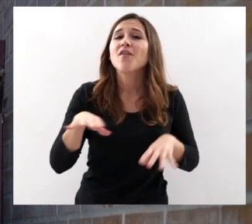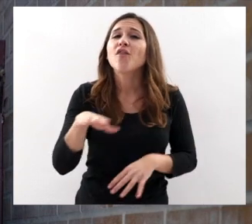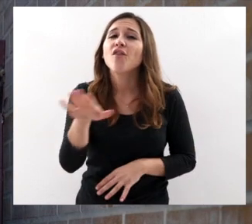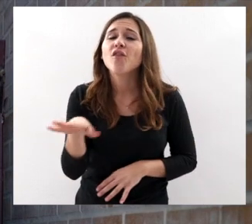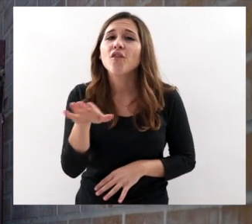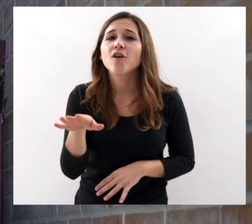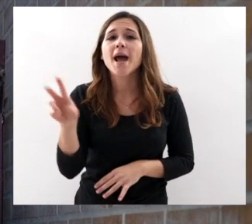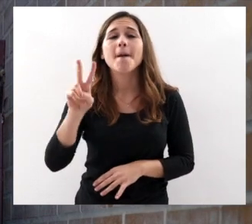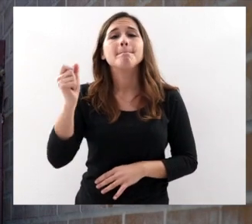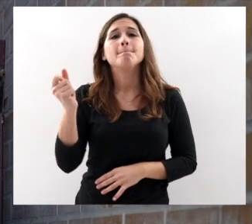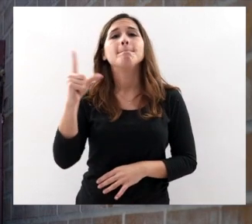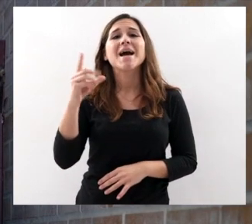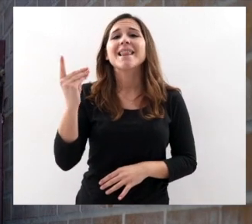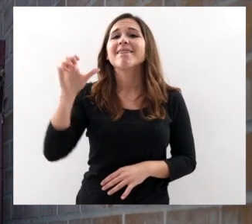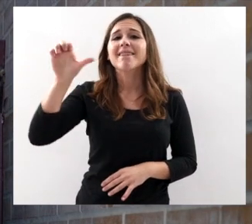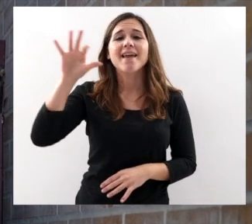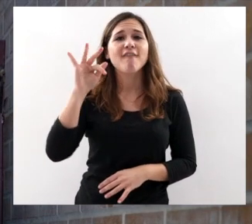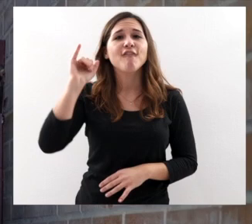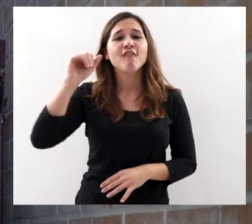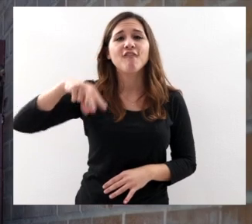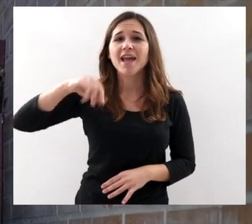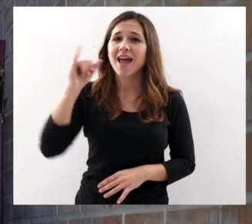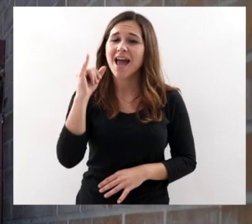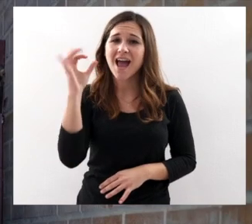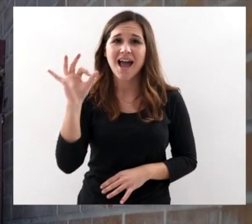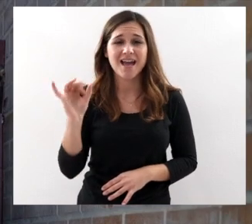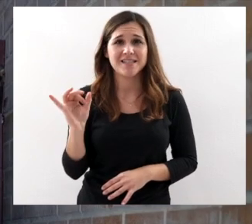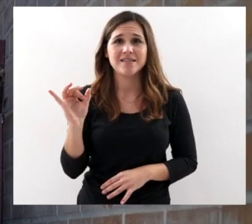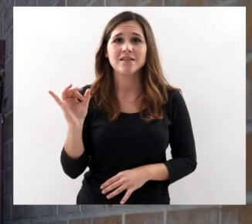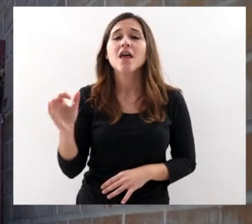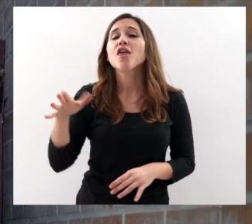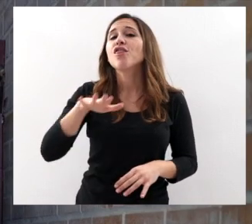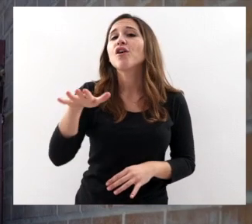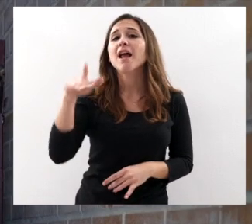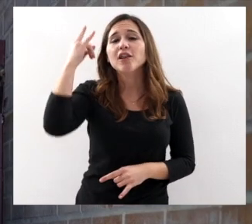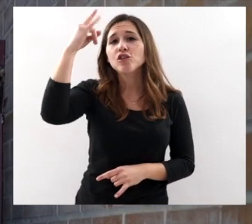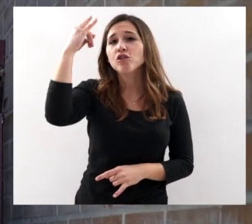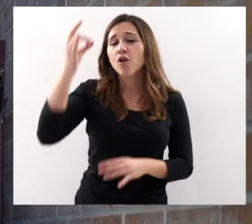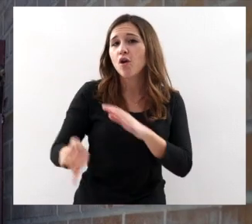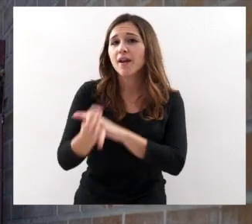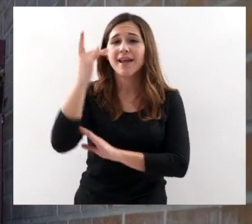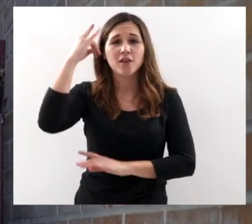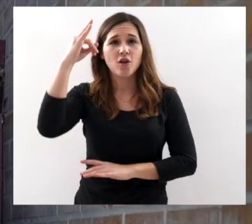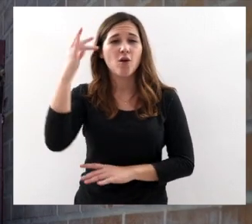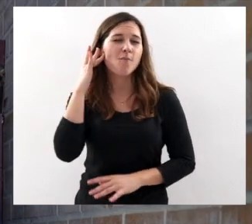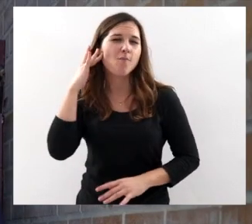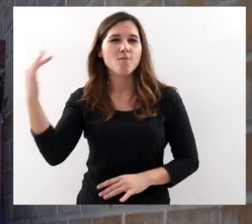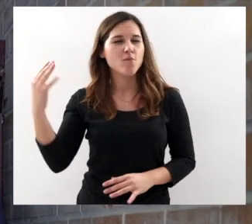Con más renombre y con más fama Y una fama absolutamente merecida Cuando catéis el vino sabréis por qué